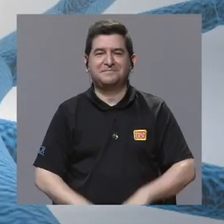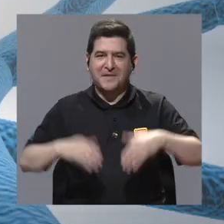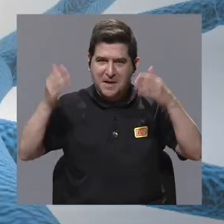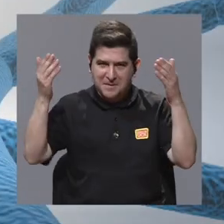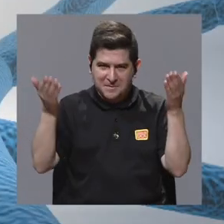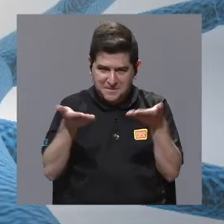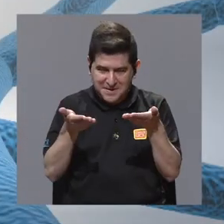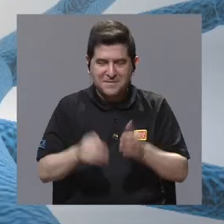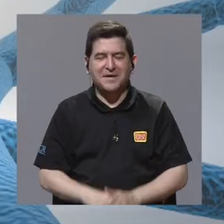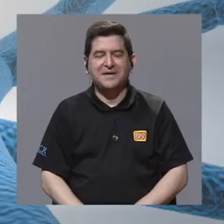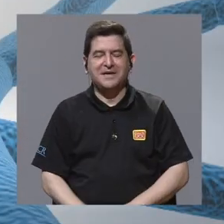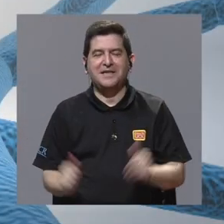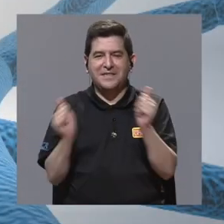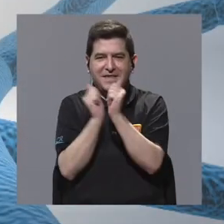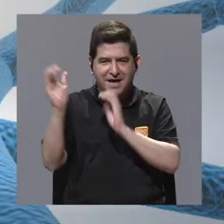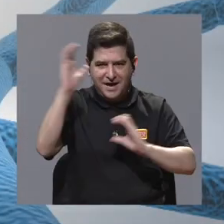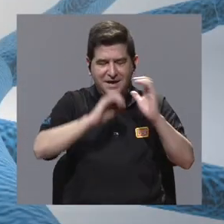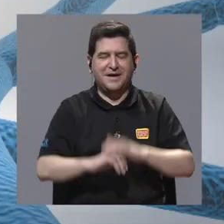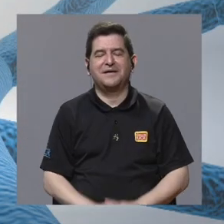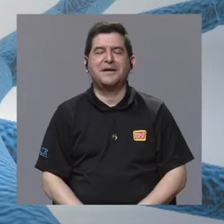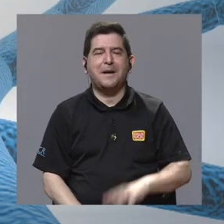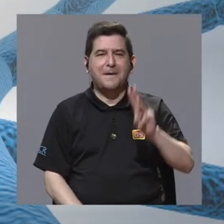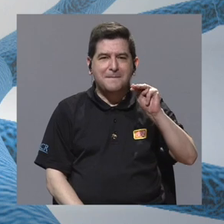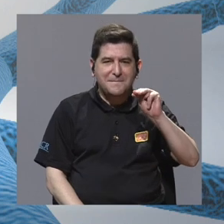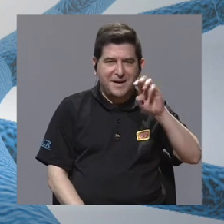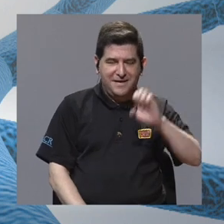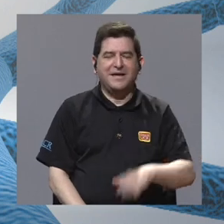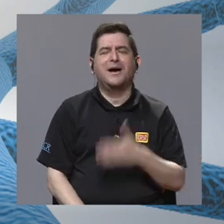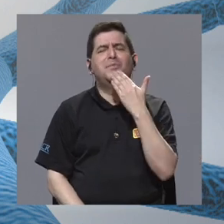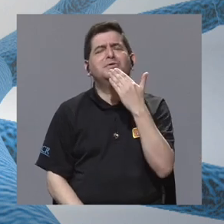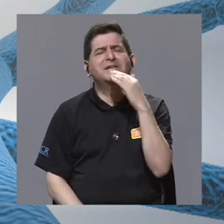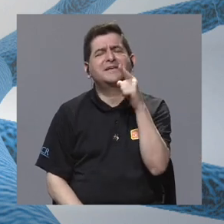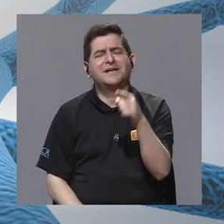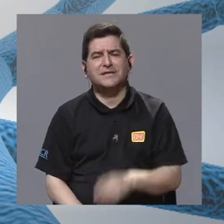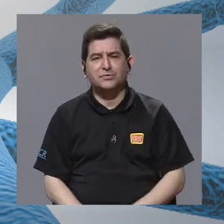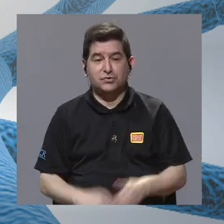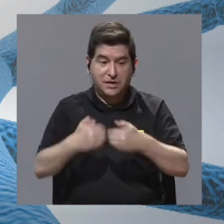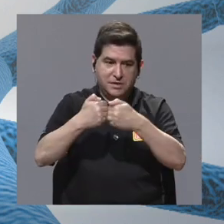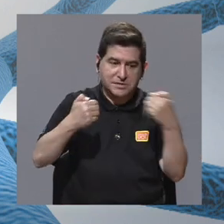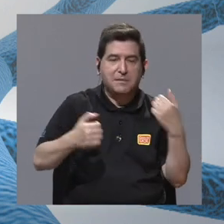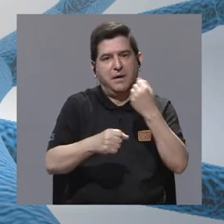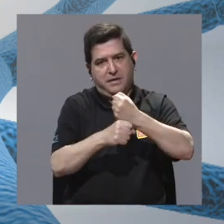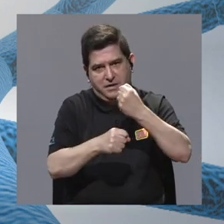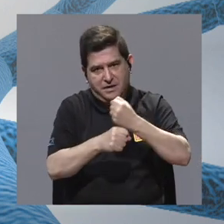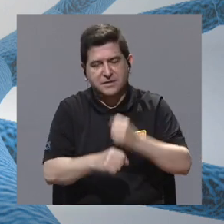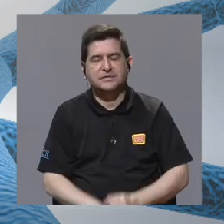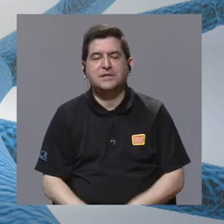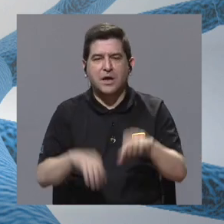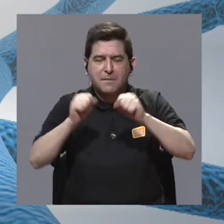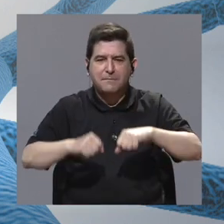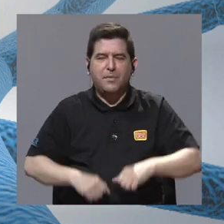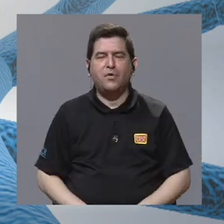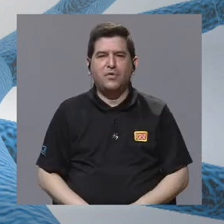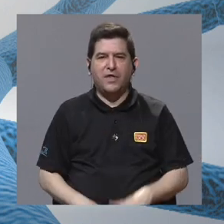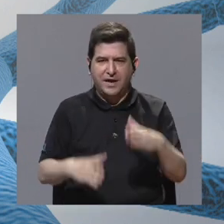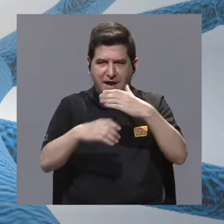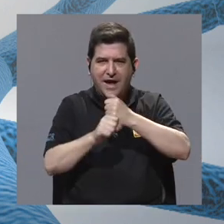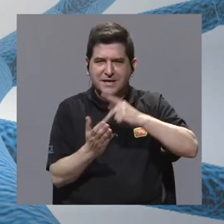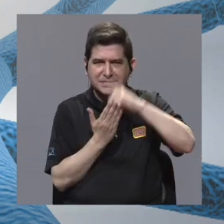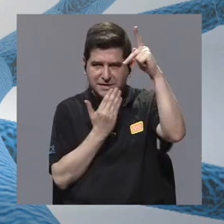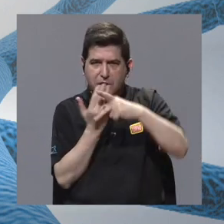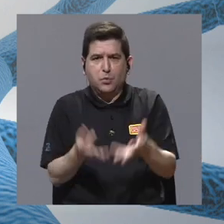Bienvenida a Conciencia, Maristelía. Agradecemos mucho que usted se separe de sus labores para grabar este importante